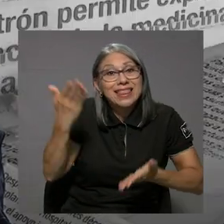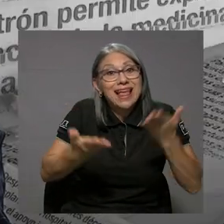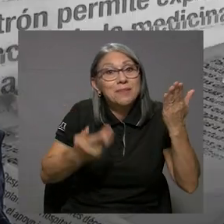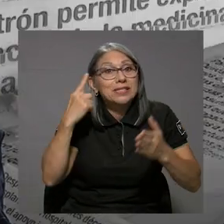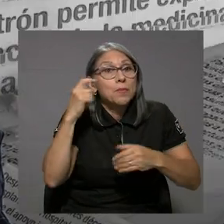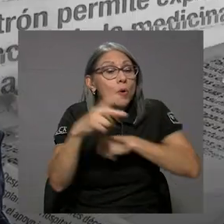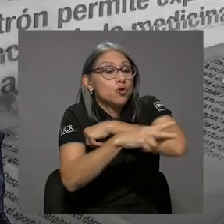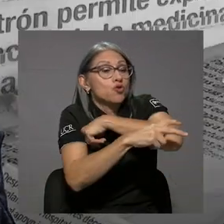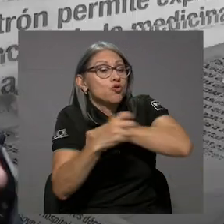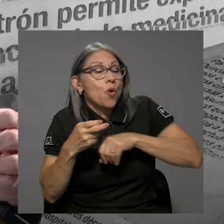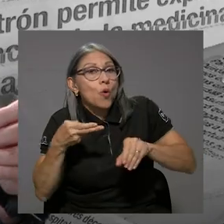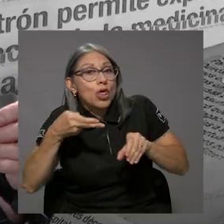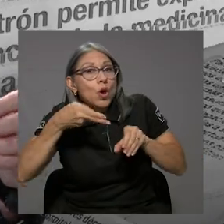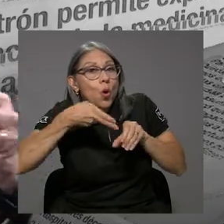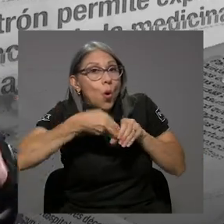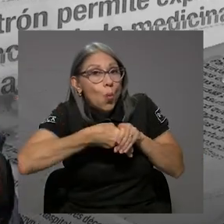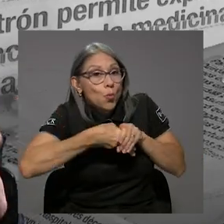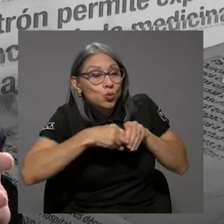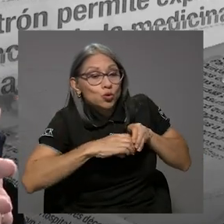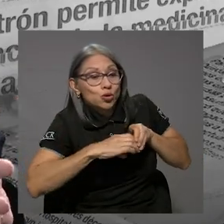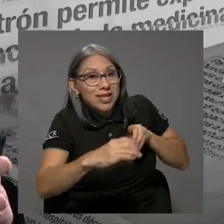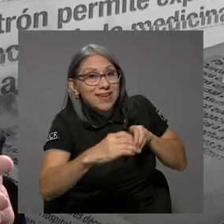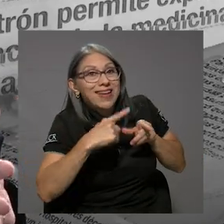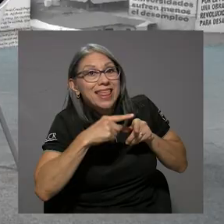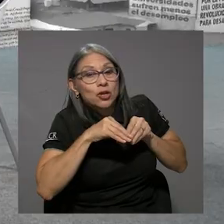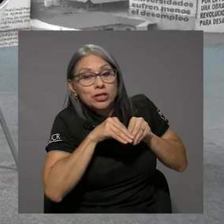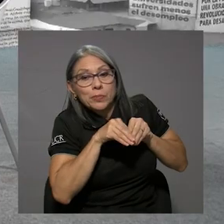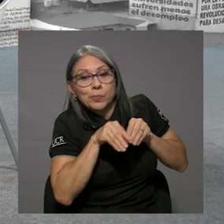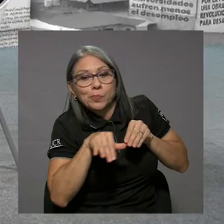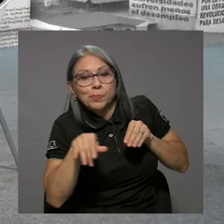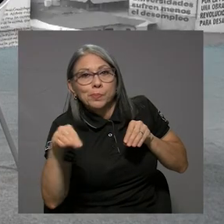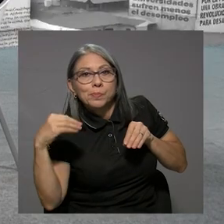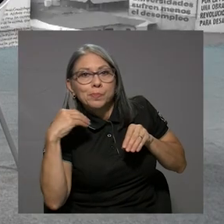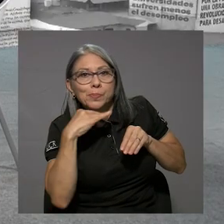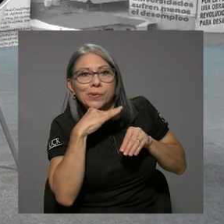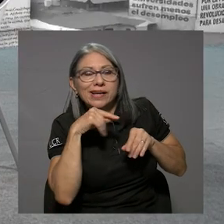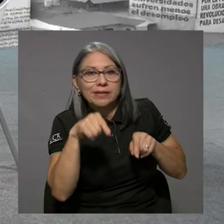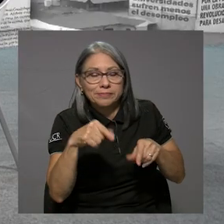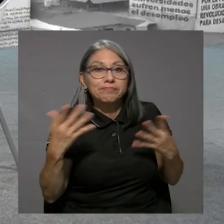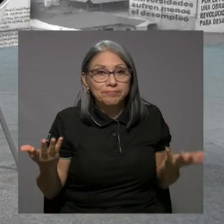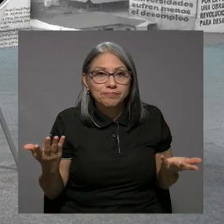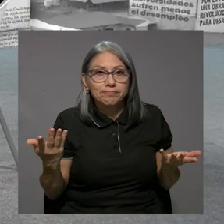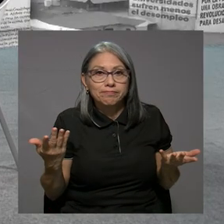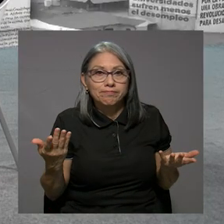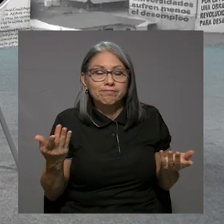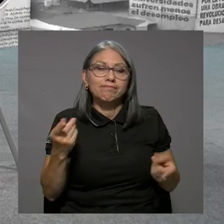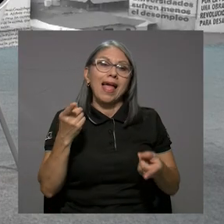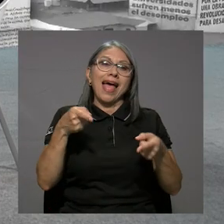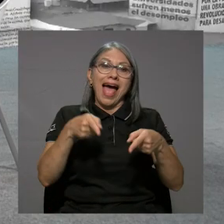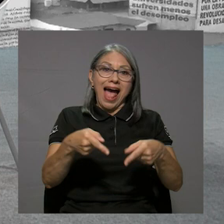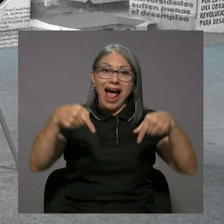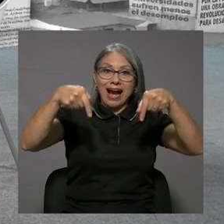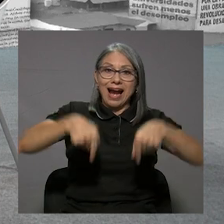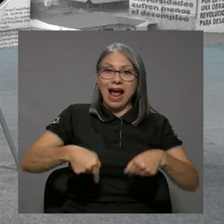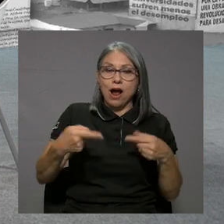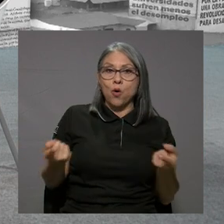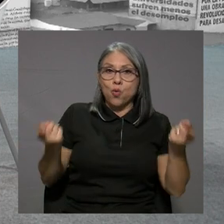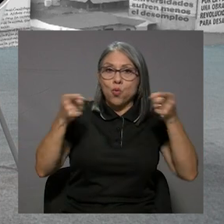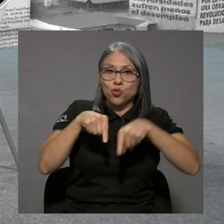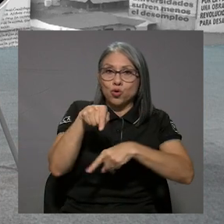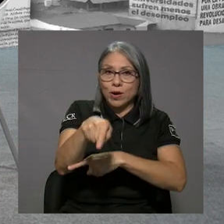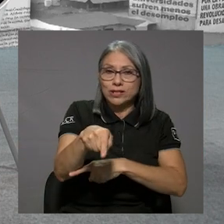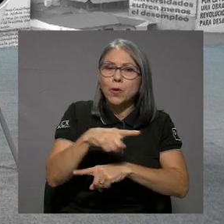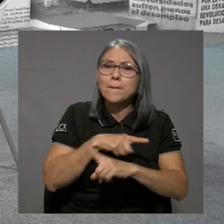de combustible del poliducto... Hayan derrames. Hayan derrames, exacto. Bueno, acá ocurrió eso, pero